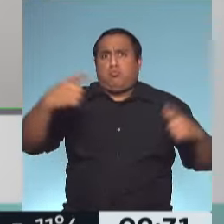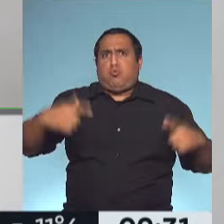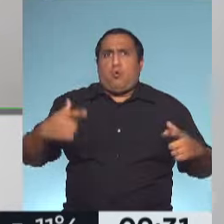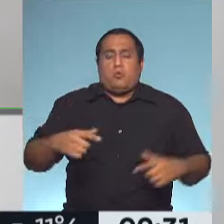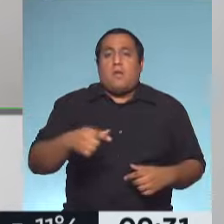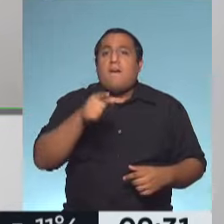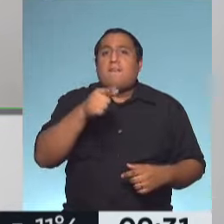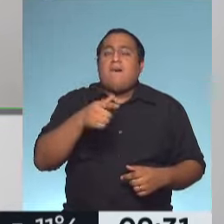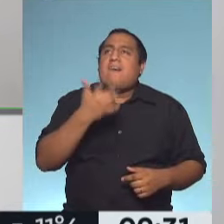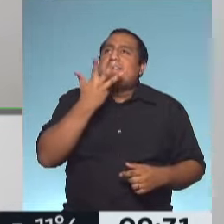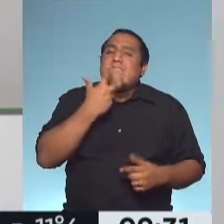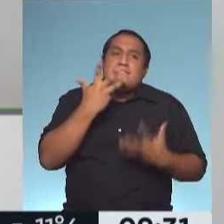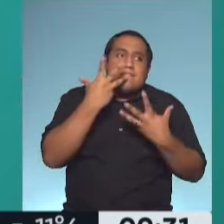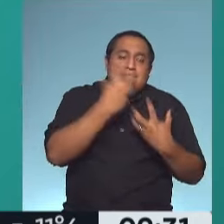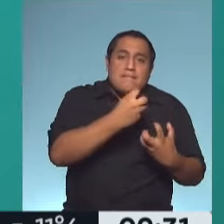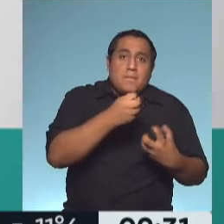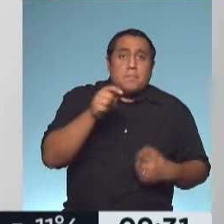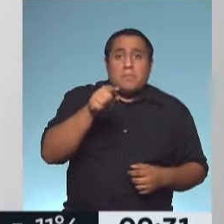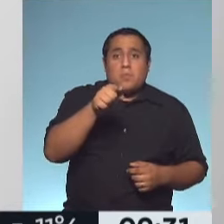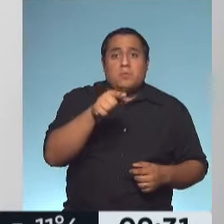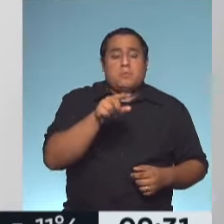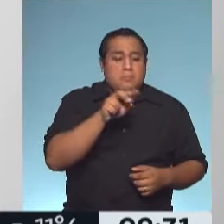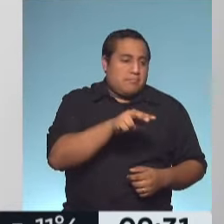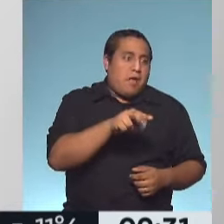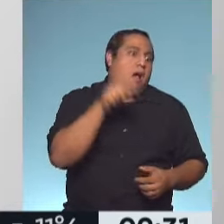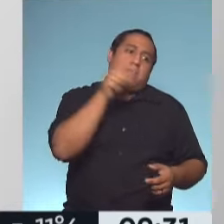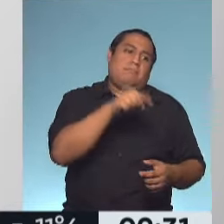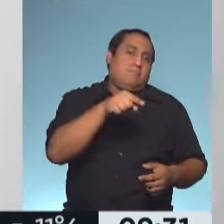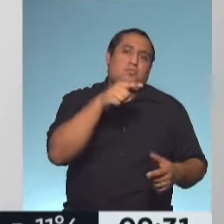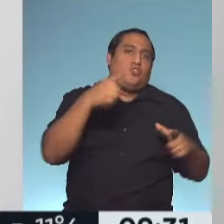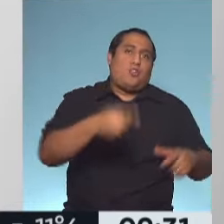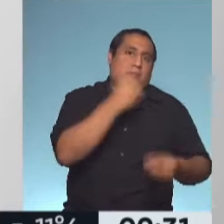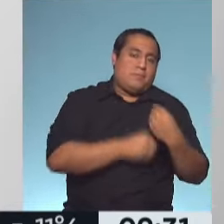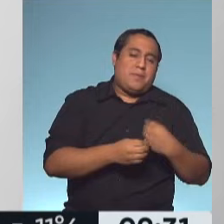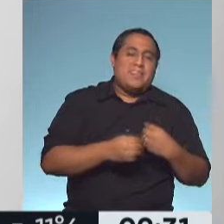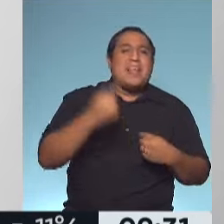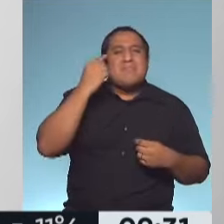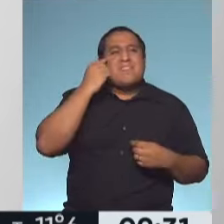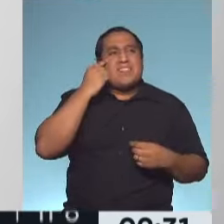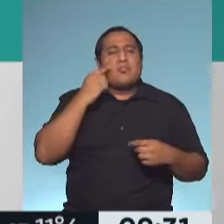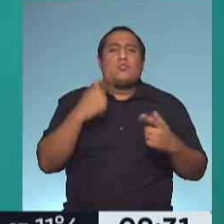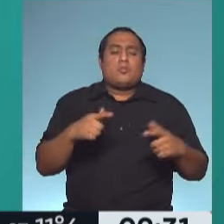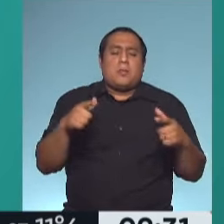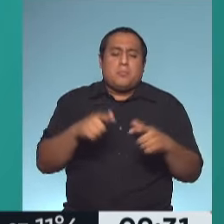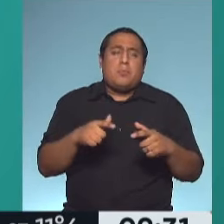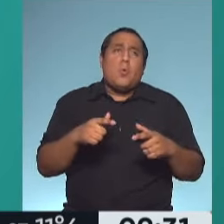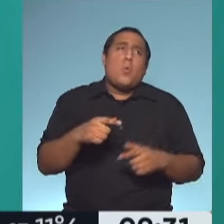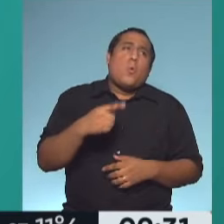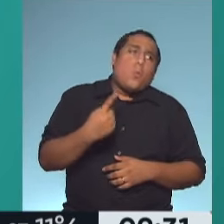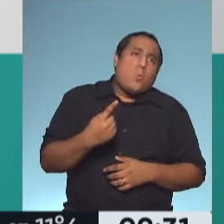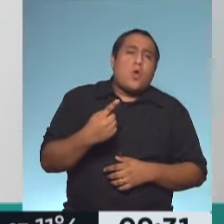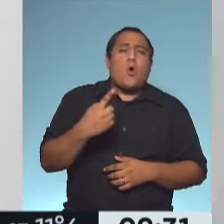y sos, te tentás, y querés, bueno, vas elegir eso, entonces, hacéla para que te dure por ahí, para una, para dos